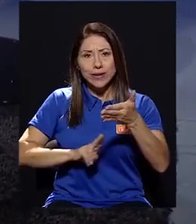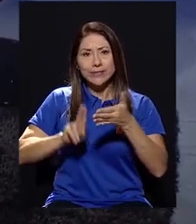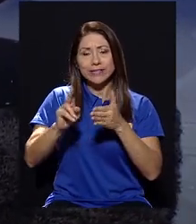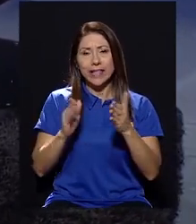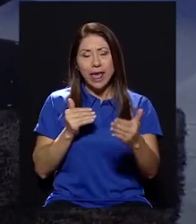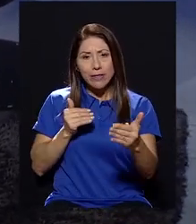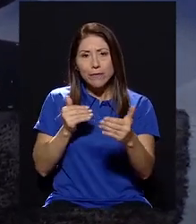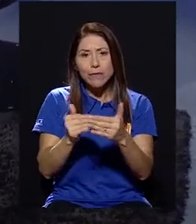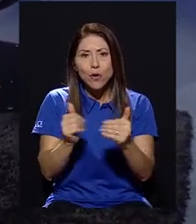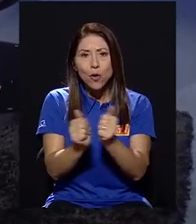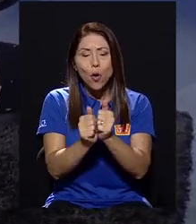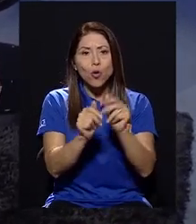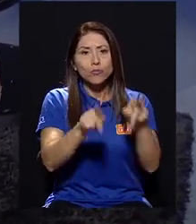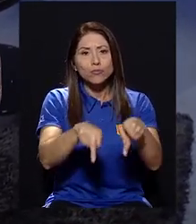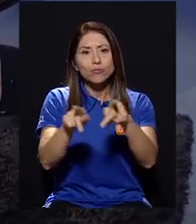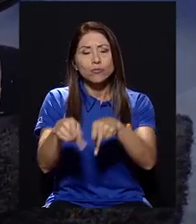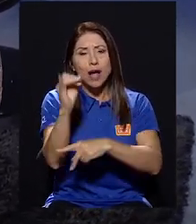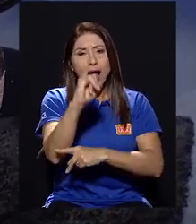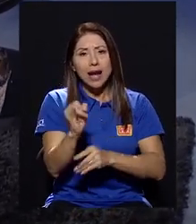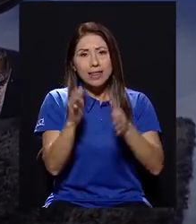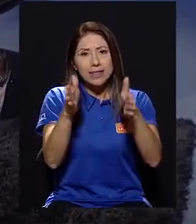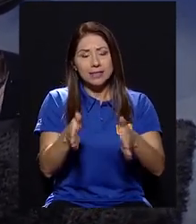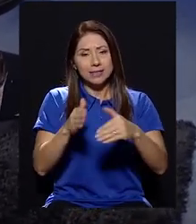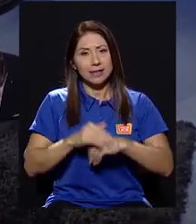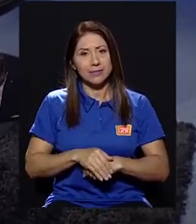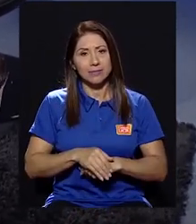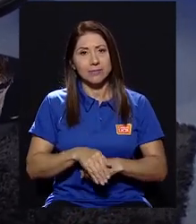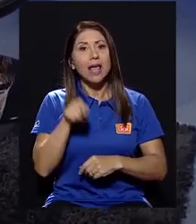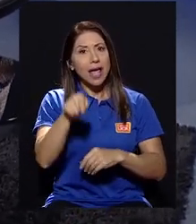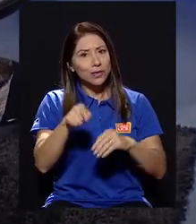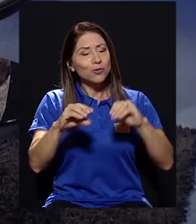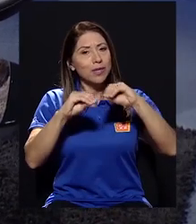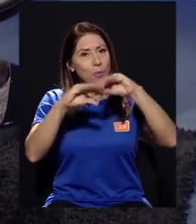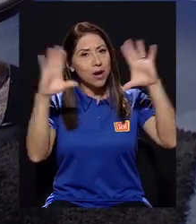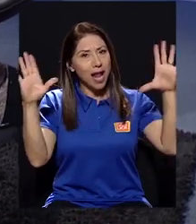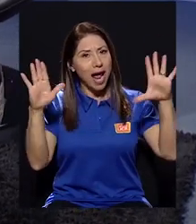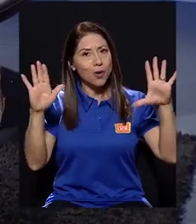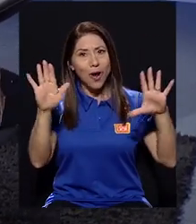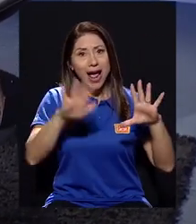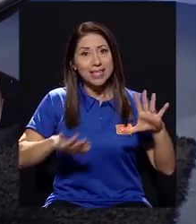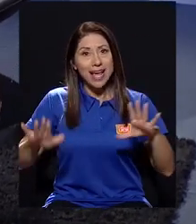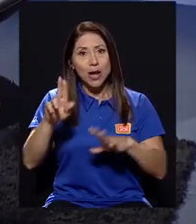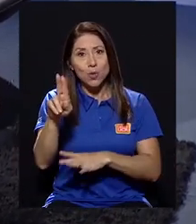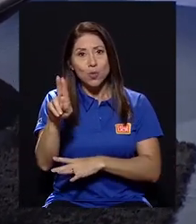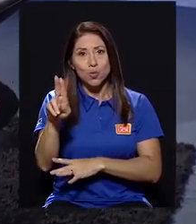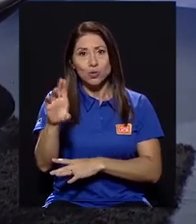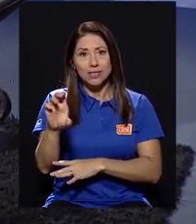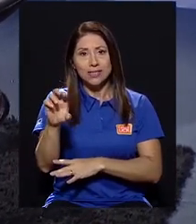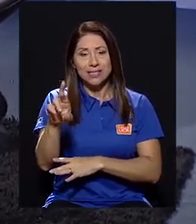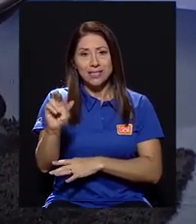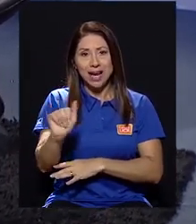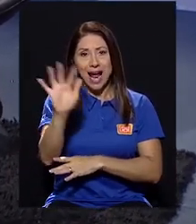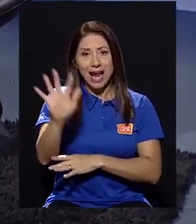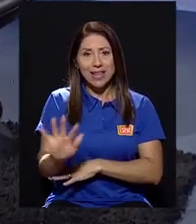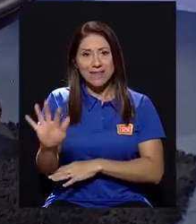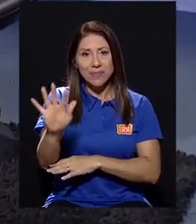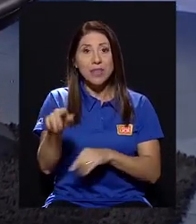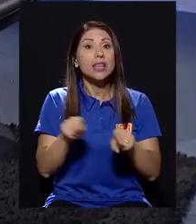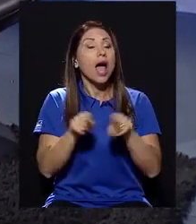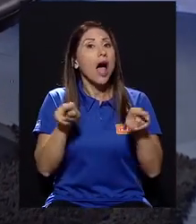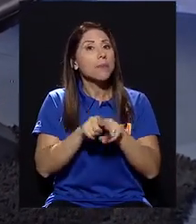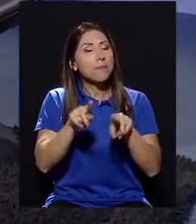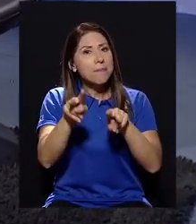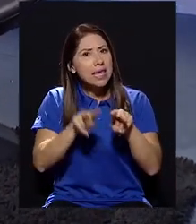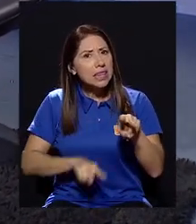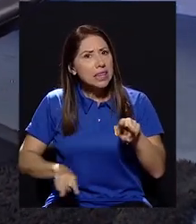de artistas. Eso está muy claro, por ejemplo, en nuestro caso, en la sede del Caribe. Y el otro, digamos, gran ventaja o gran